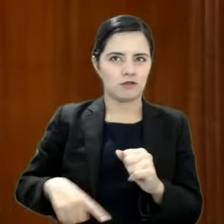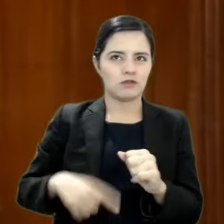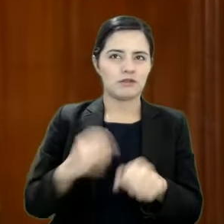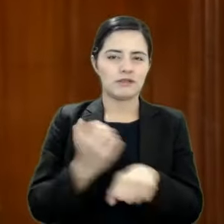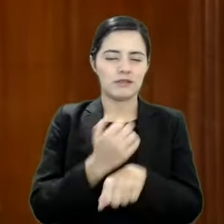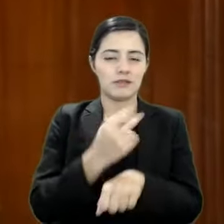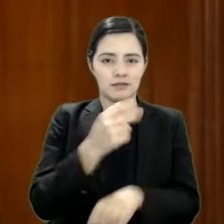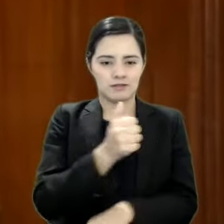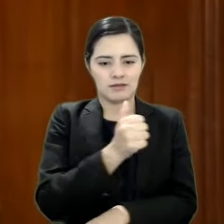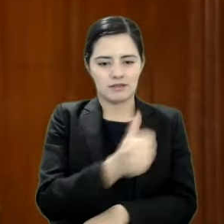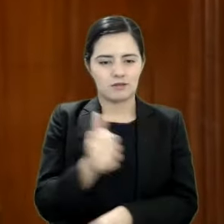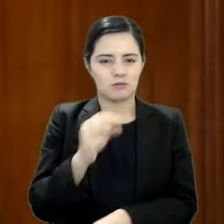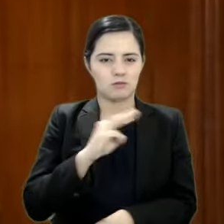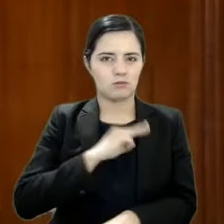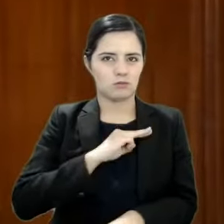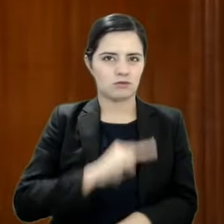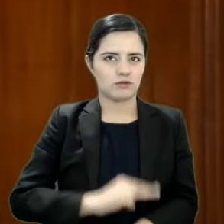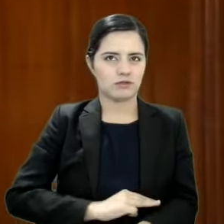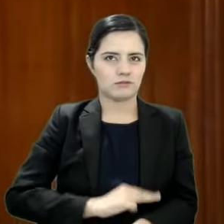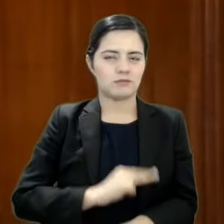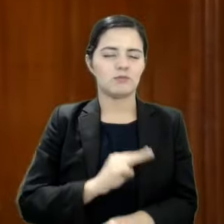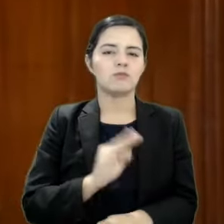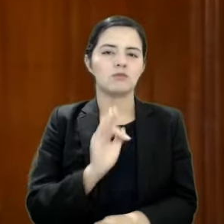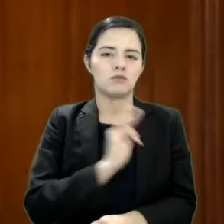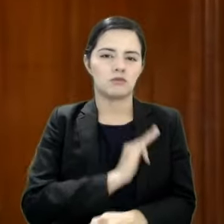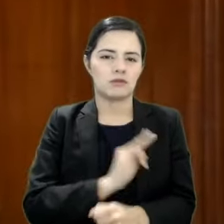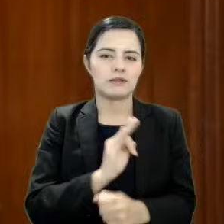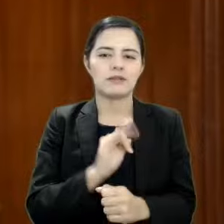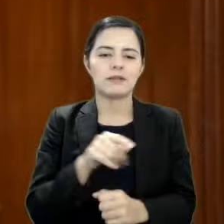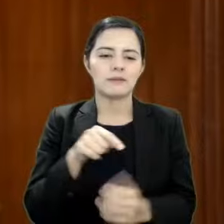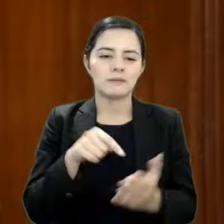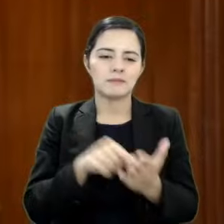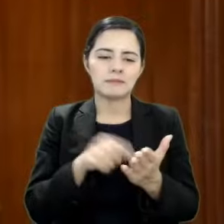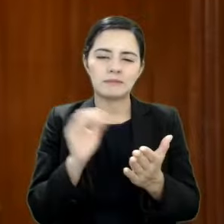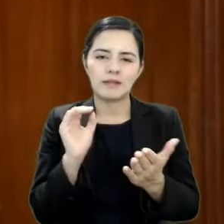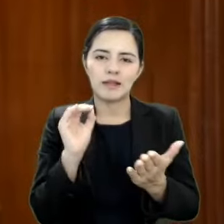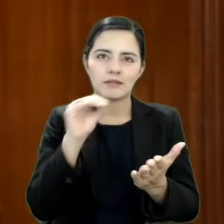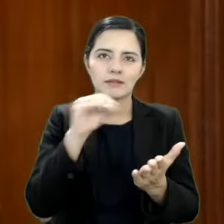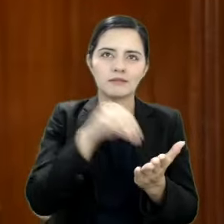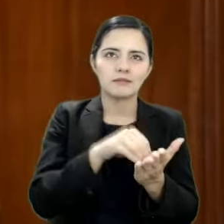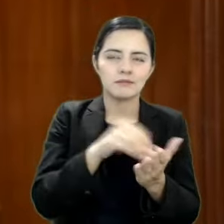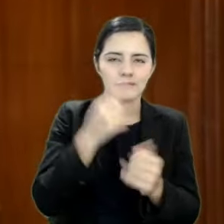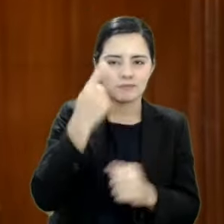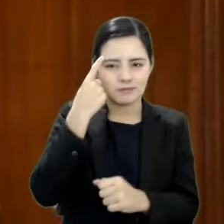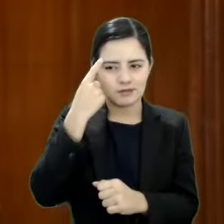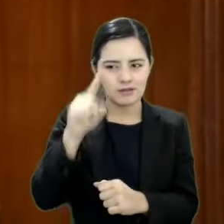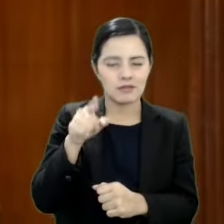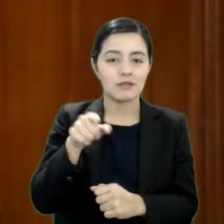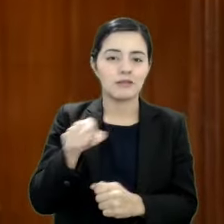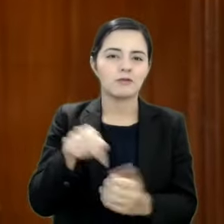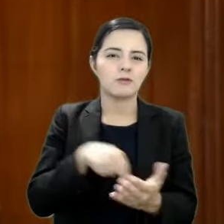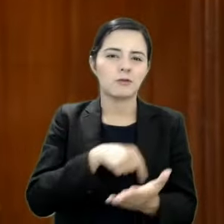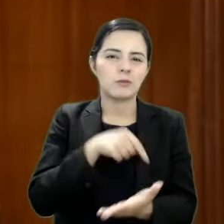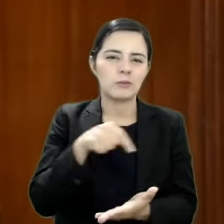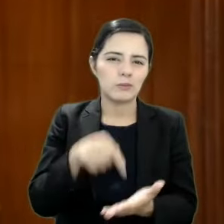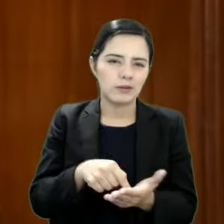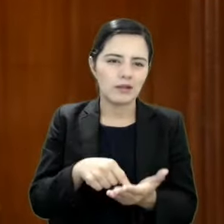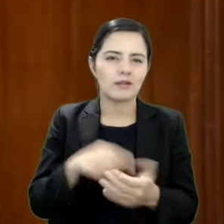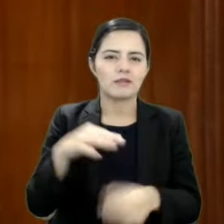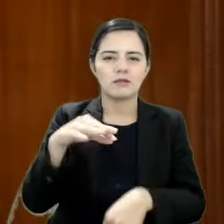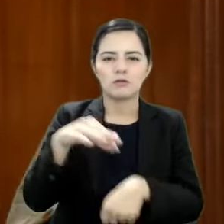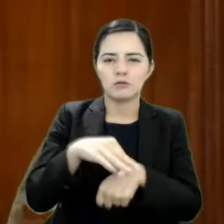de los municipios se destine un espacio para que los consultorios, clínicas y hospitales